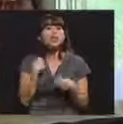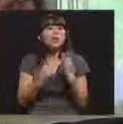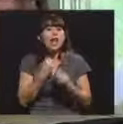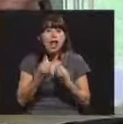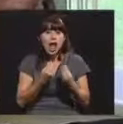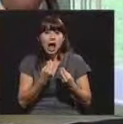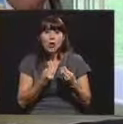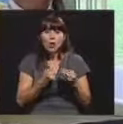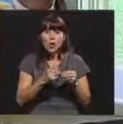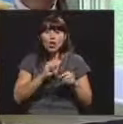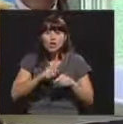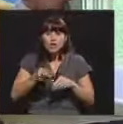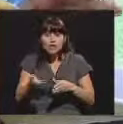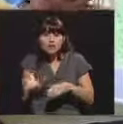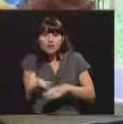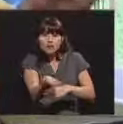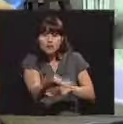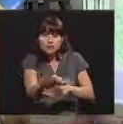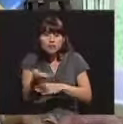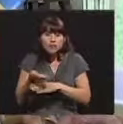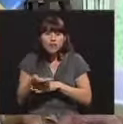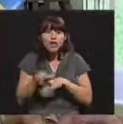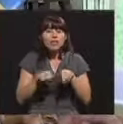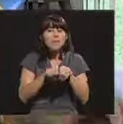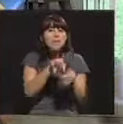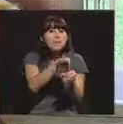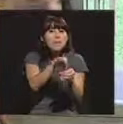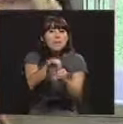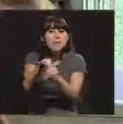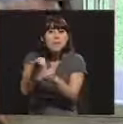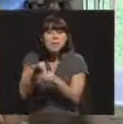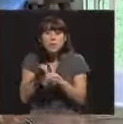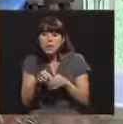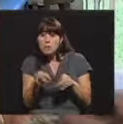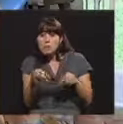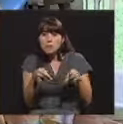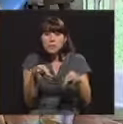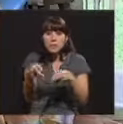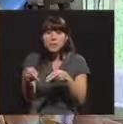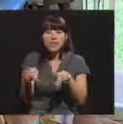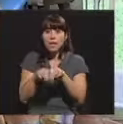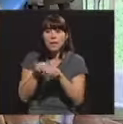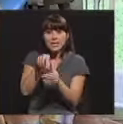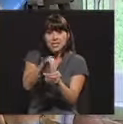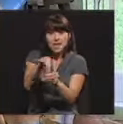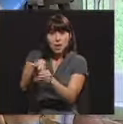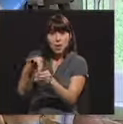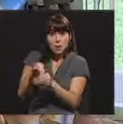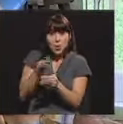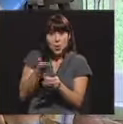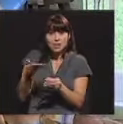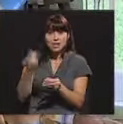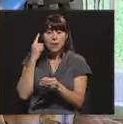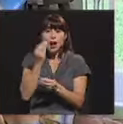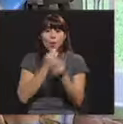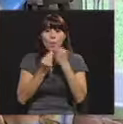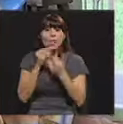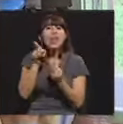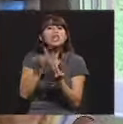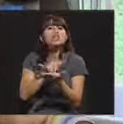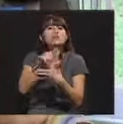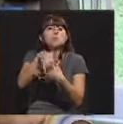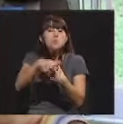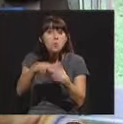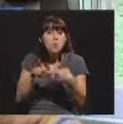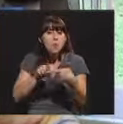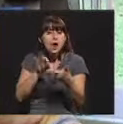Deshiervo las matas. Podo las matas y siempre hago unas matillas para comer, ¿ya? Ahí tengo yuquillas sembradas,